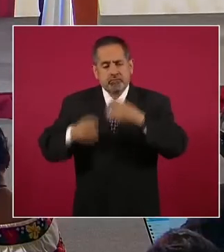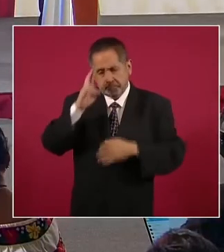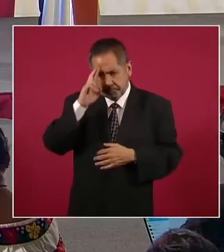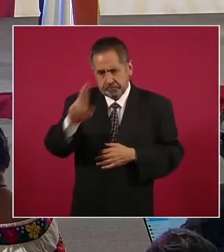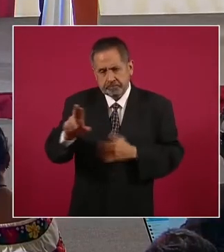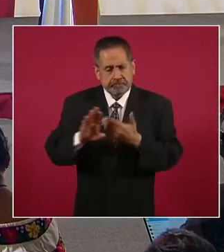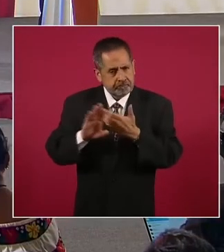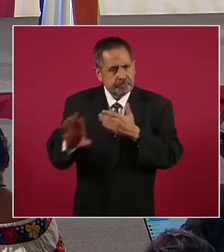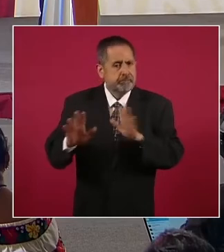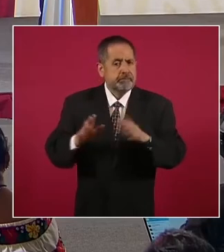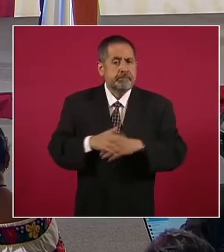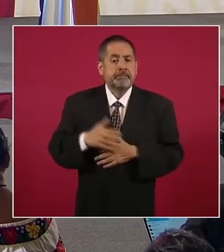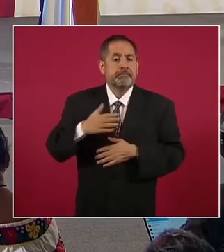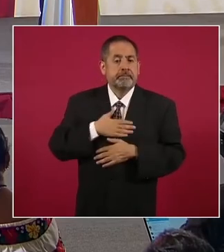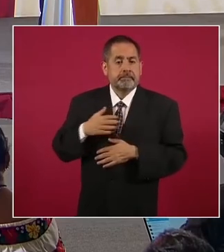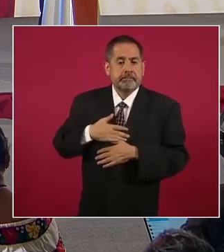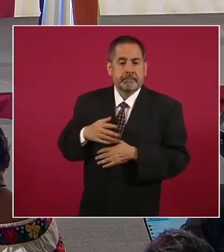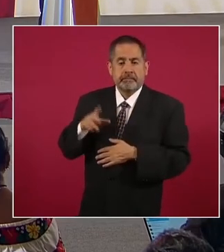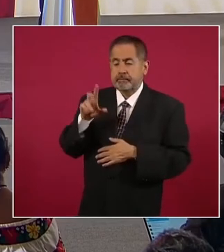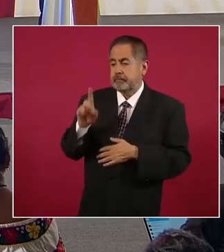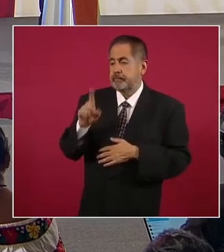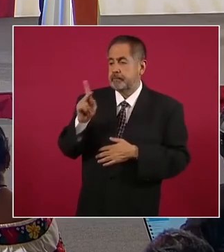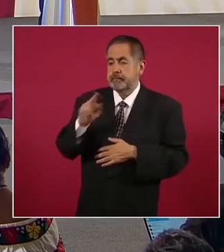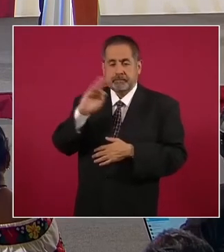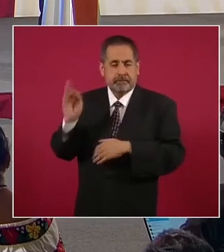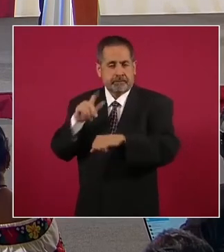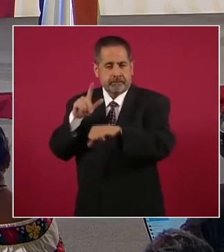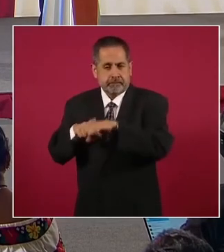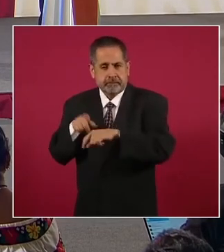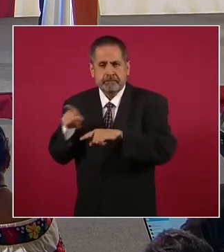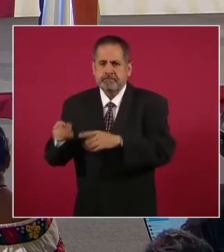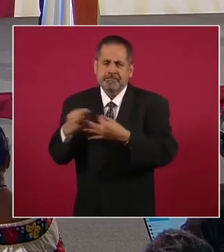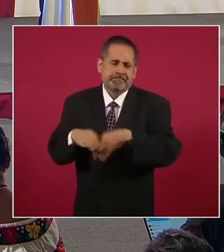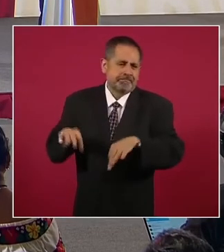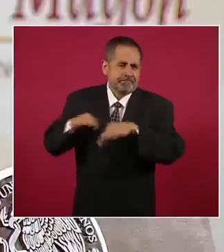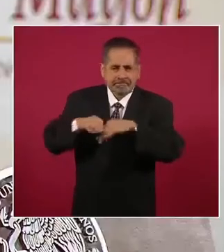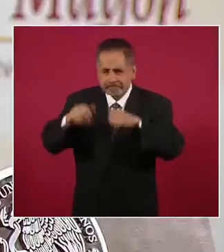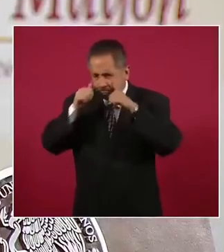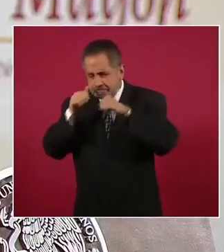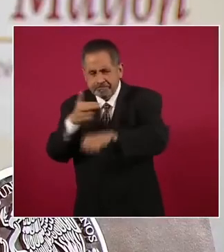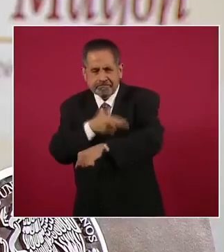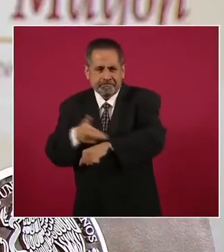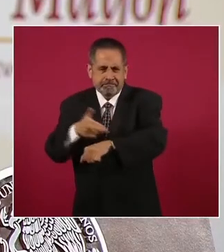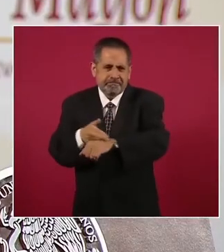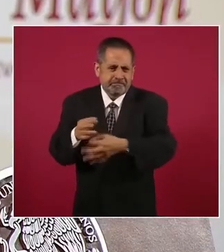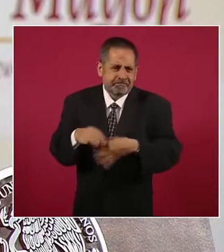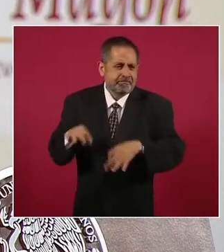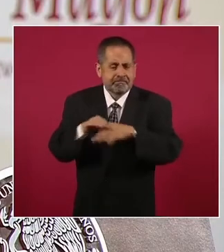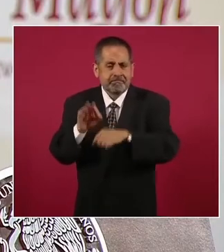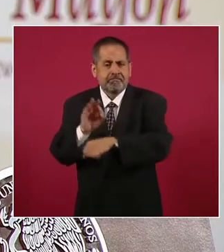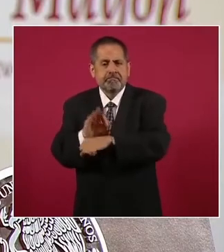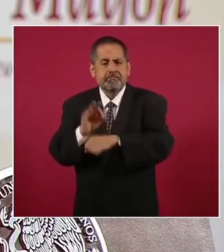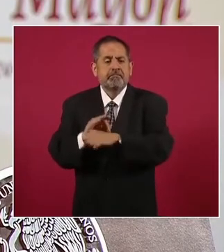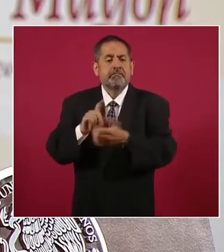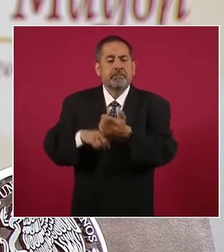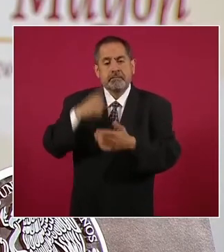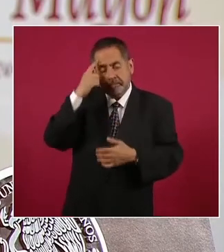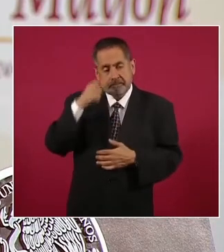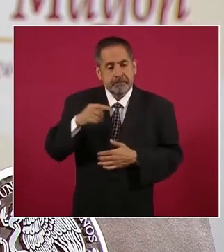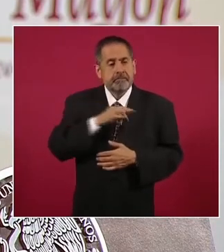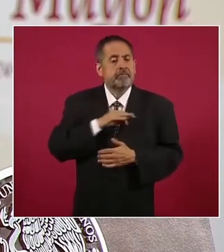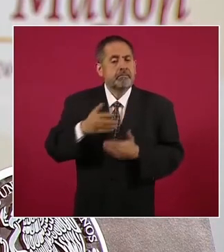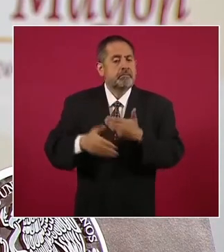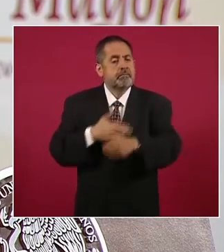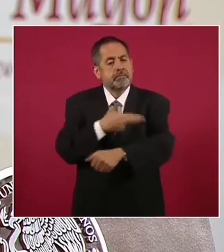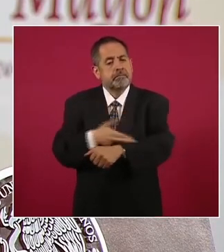labor de la Defensoría Pública Federal ha sido elemental y de gran importancia para lograr que se pueda llevar